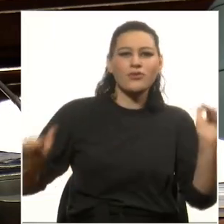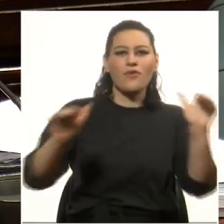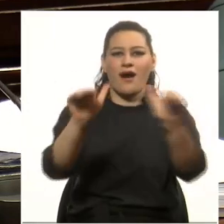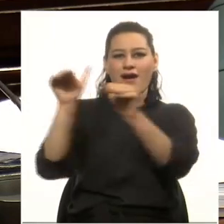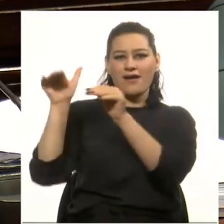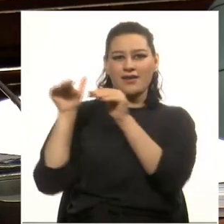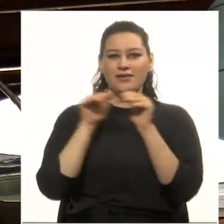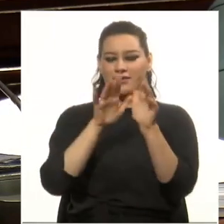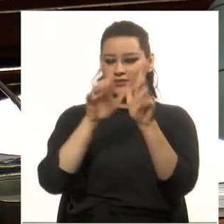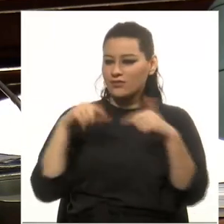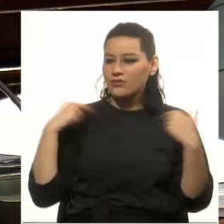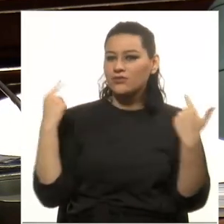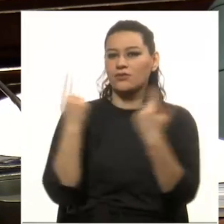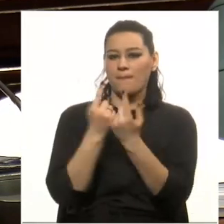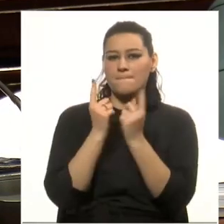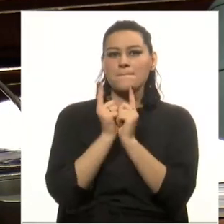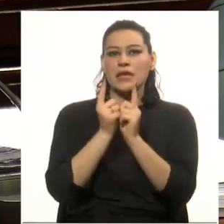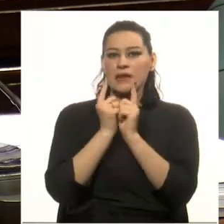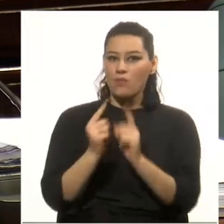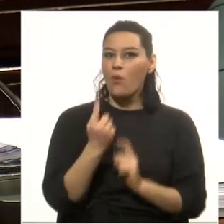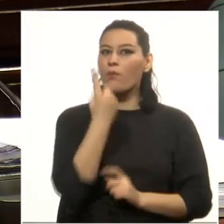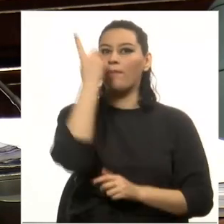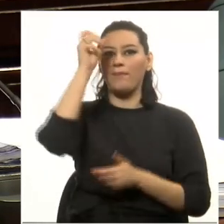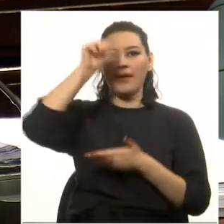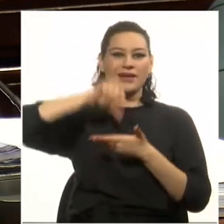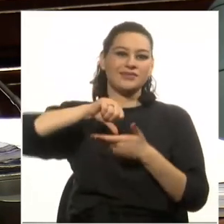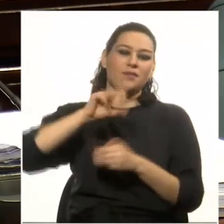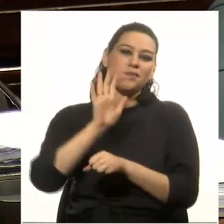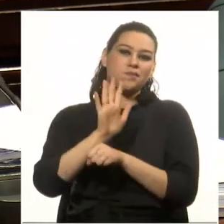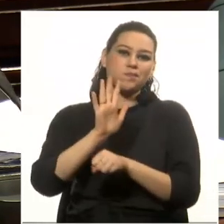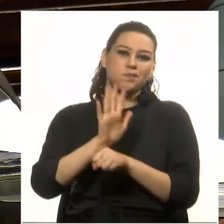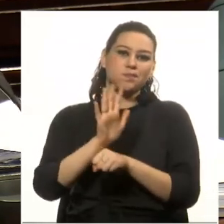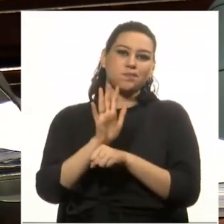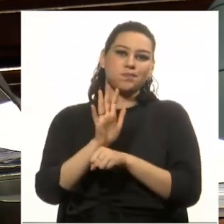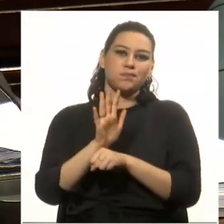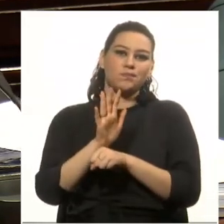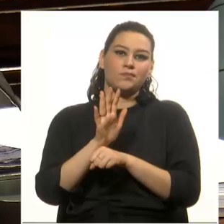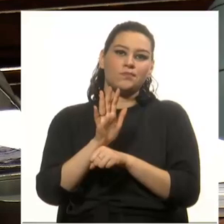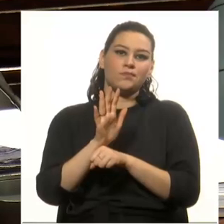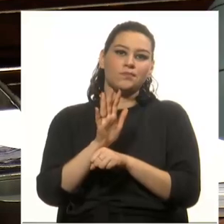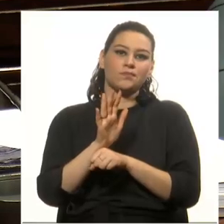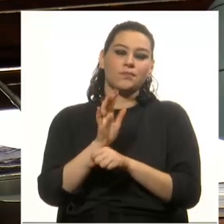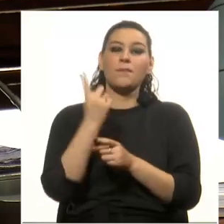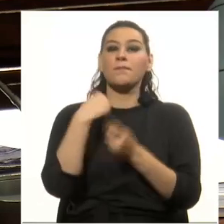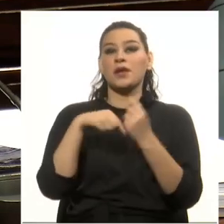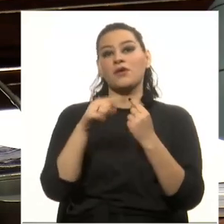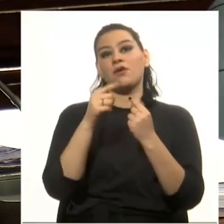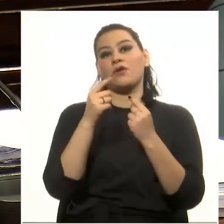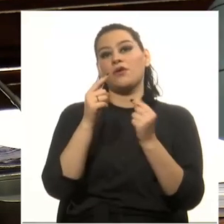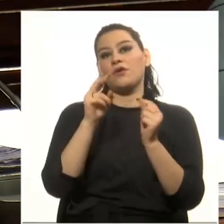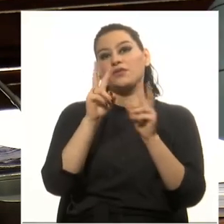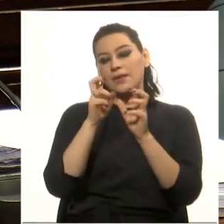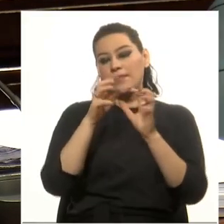Nosotros éramos una misma nación desgarrada a veces por intereses ajenos.